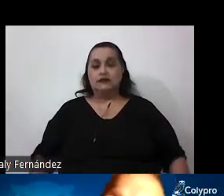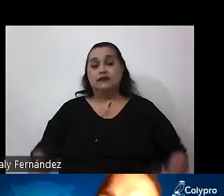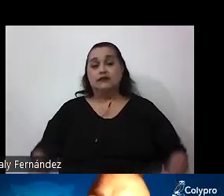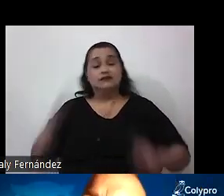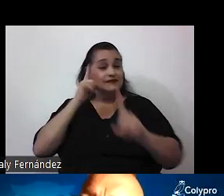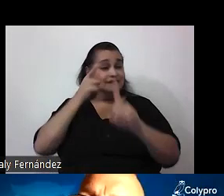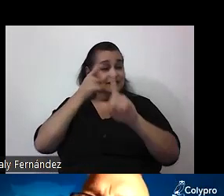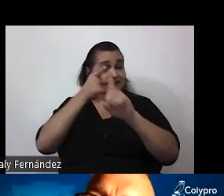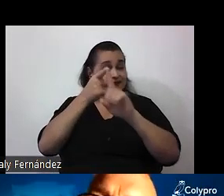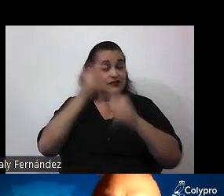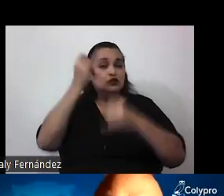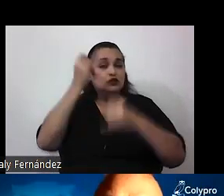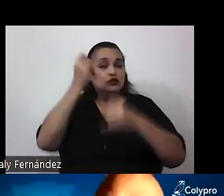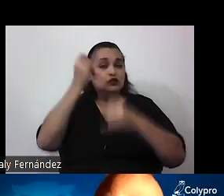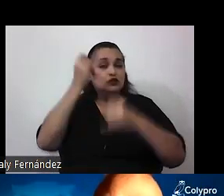últimos puntos